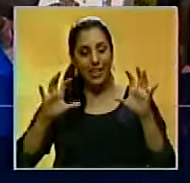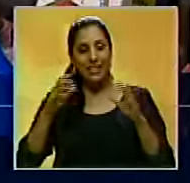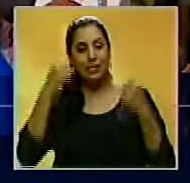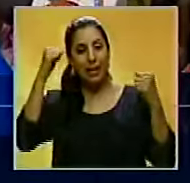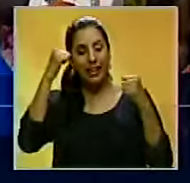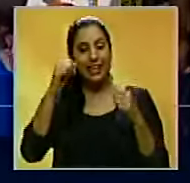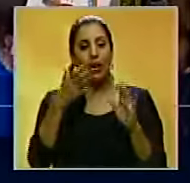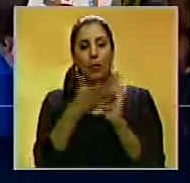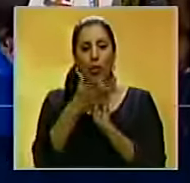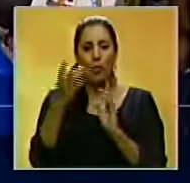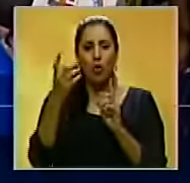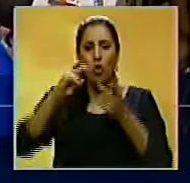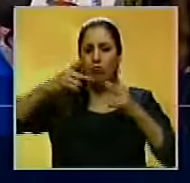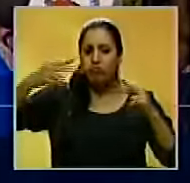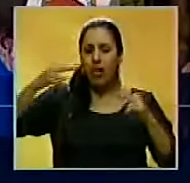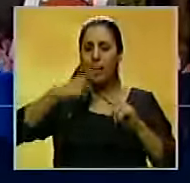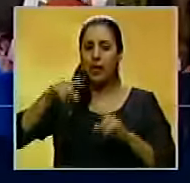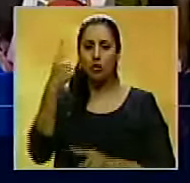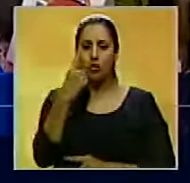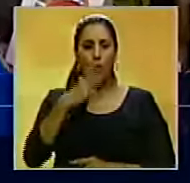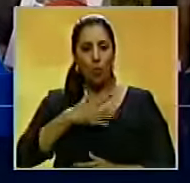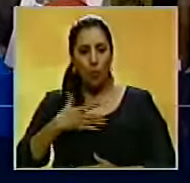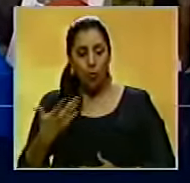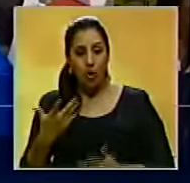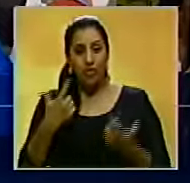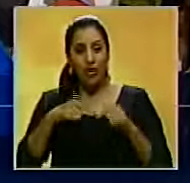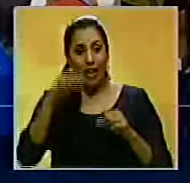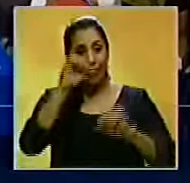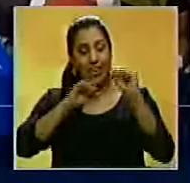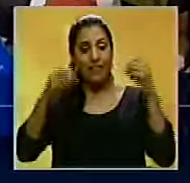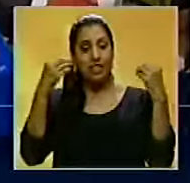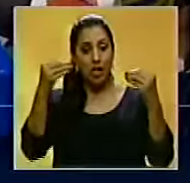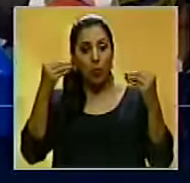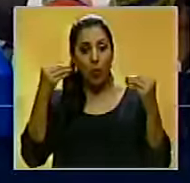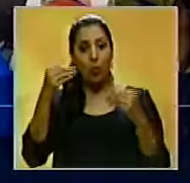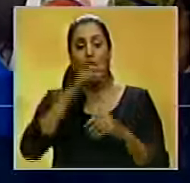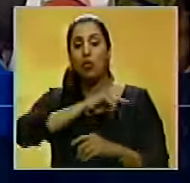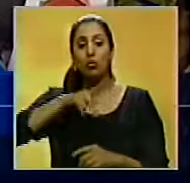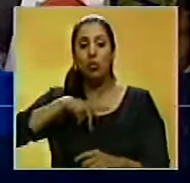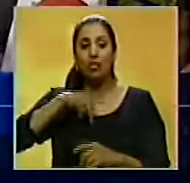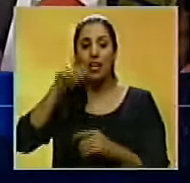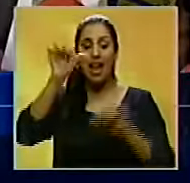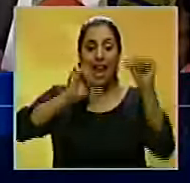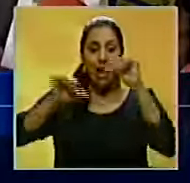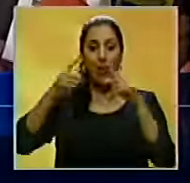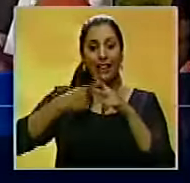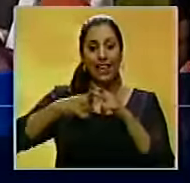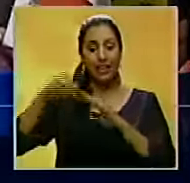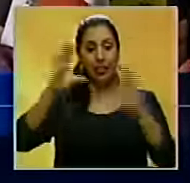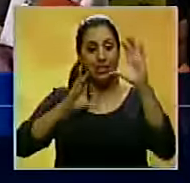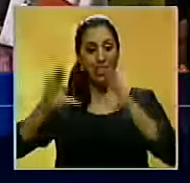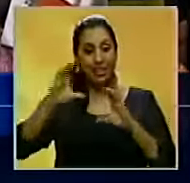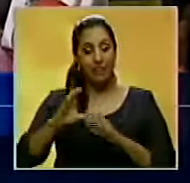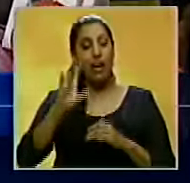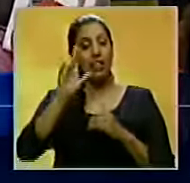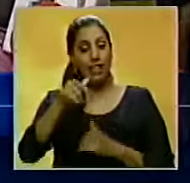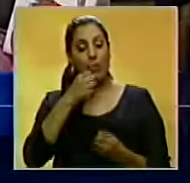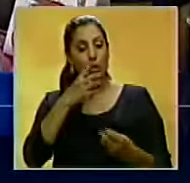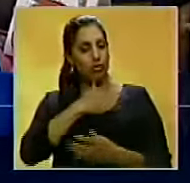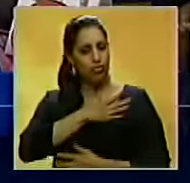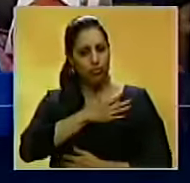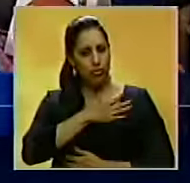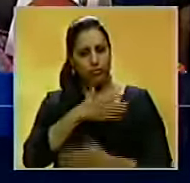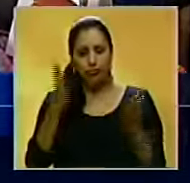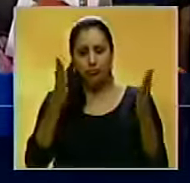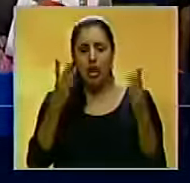de ADN de manera gratuita y esto solamente es posible a través de la defensa pública, a través de nuestro laboratorio técnico-científico. Asimismo, contamos